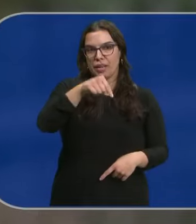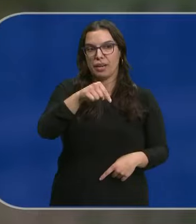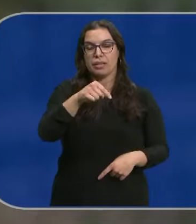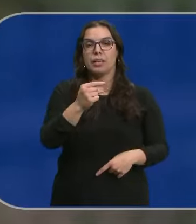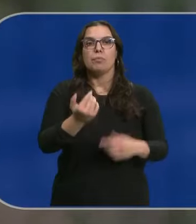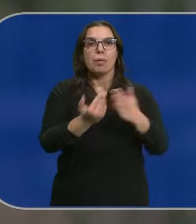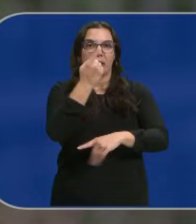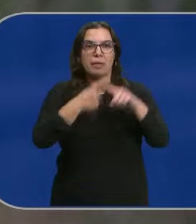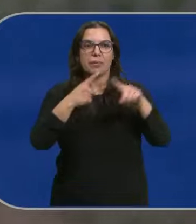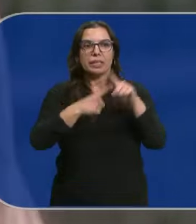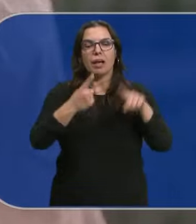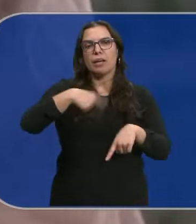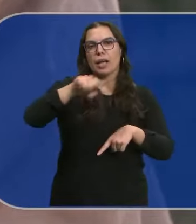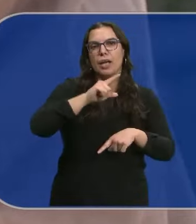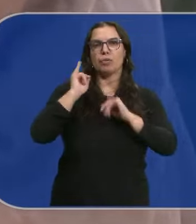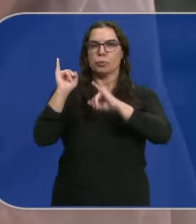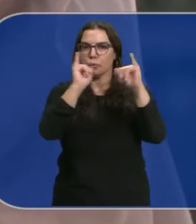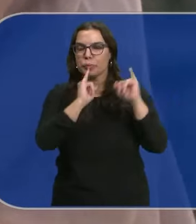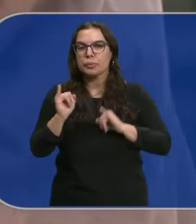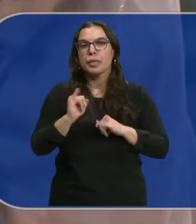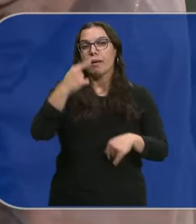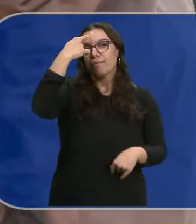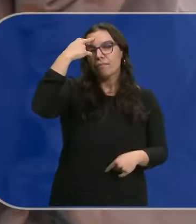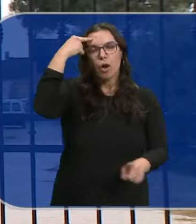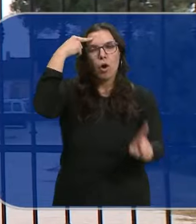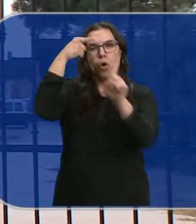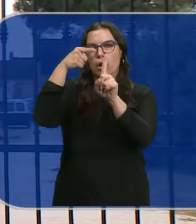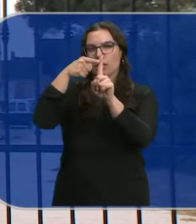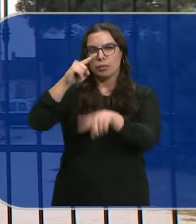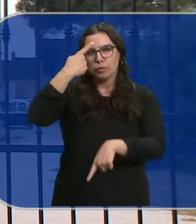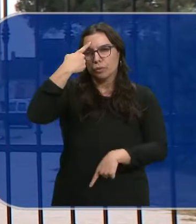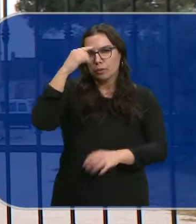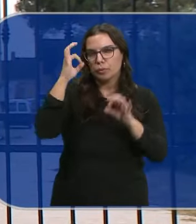mañana algunos salen En su cabeza el propósito que les ha traído hasta aquí